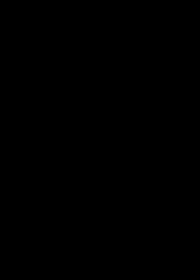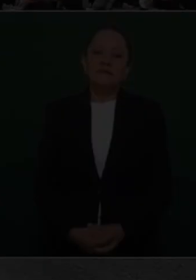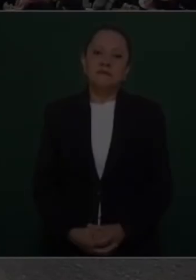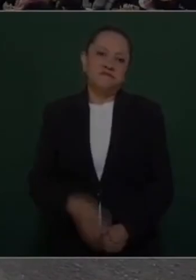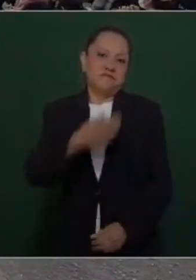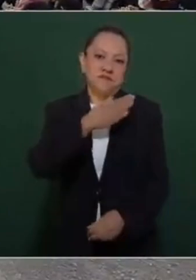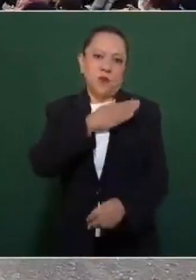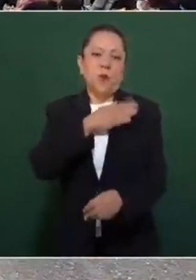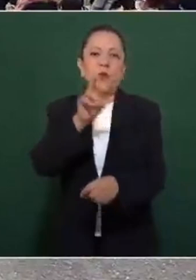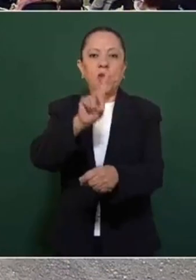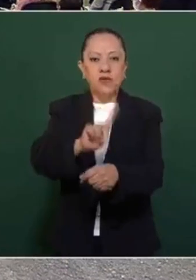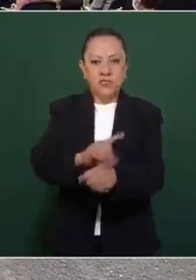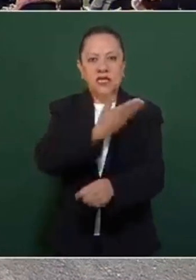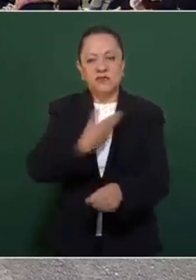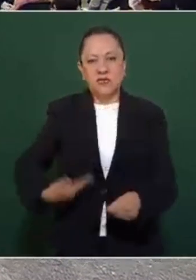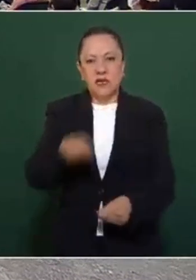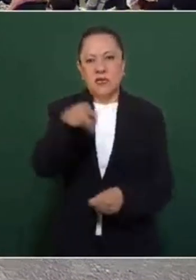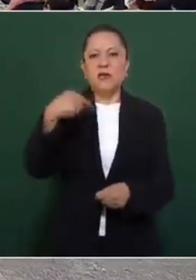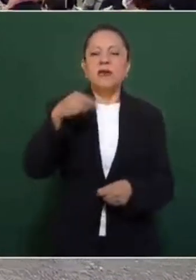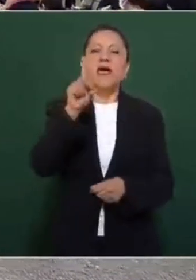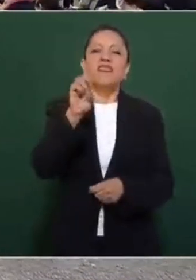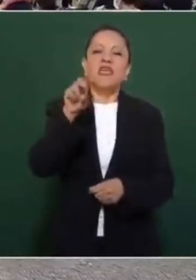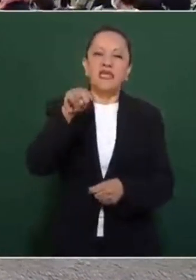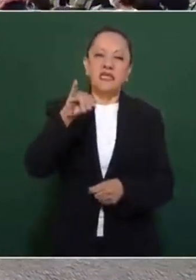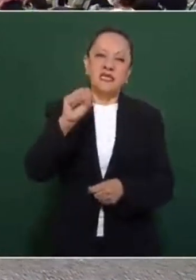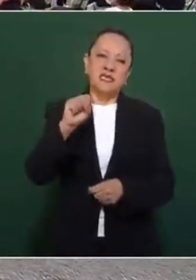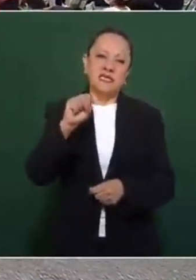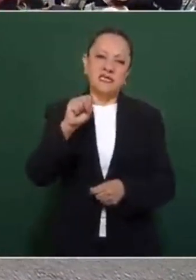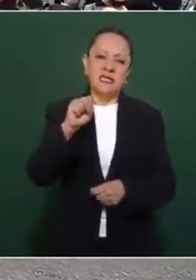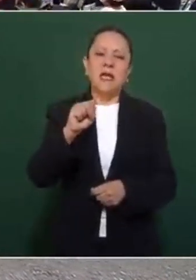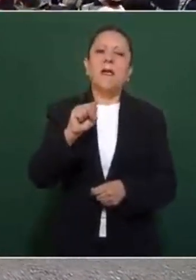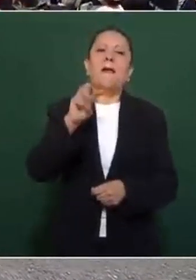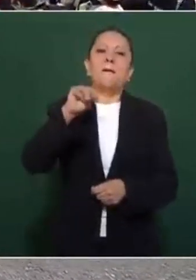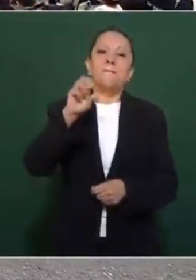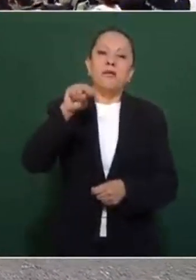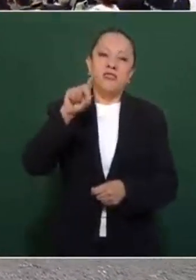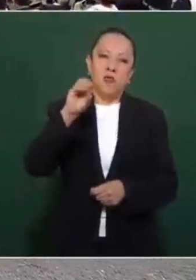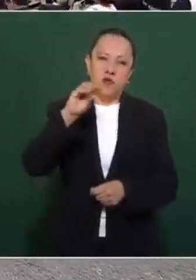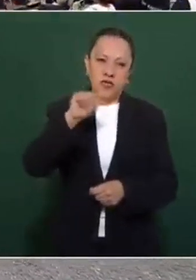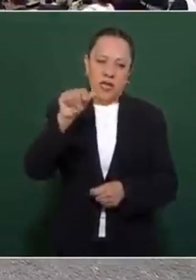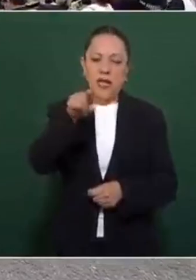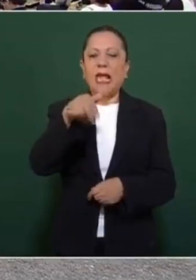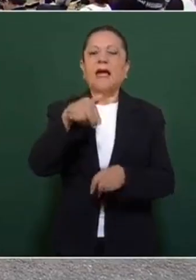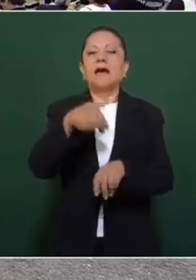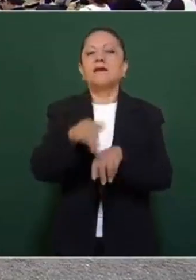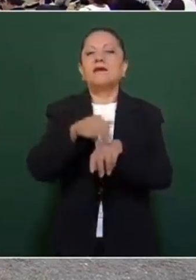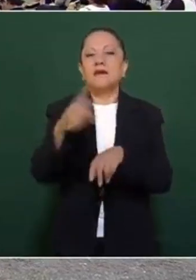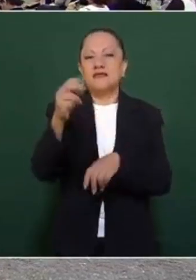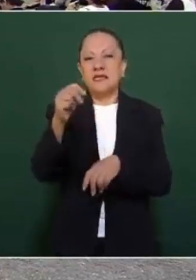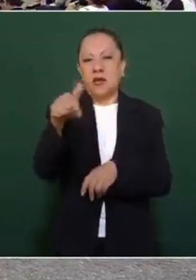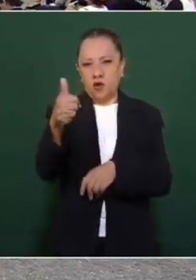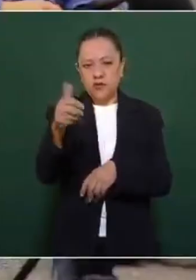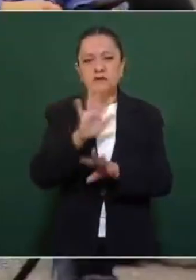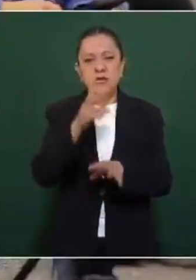Buenos días, presidente. Denise Mendoza, de Canal 11. Pues ayer el embajador de Estados Unidos, Ken Salazar, mencionó que esta